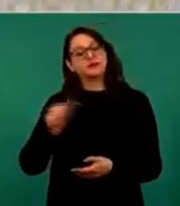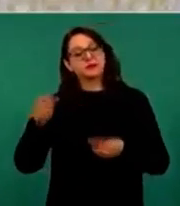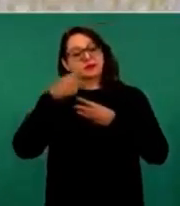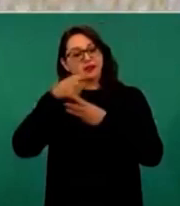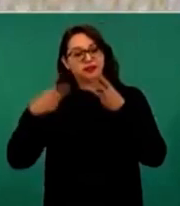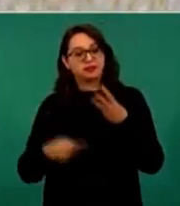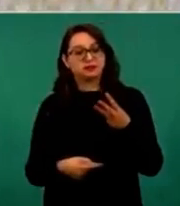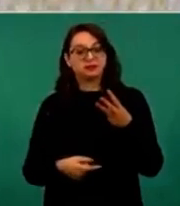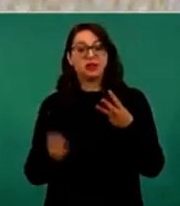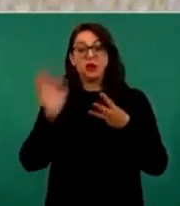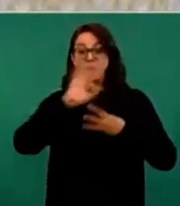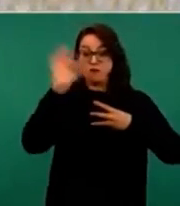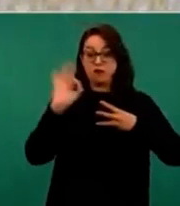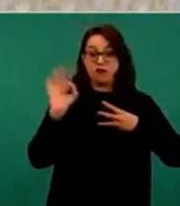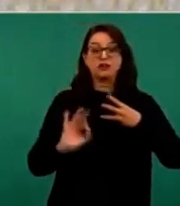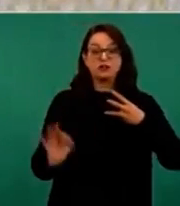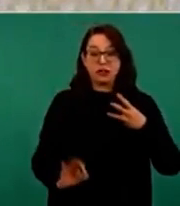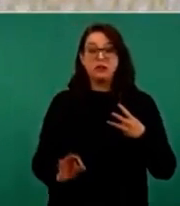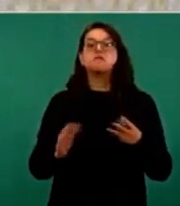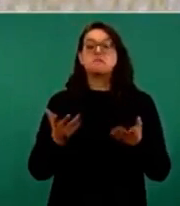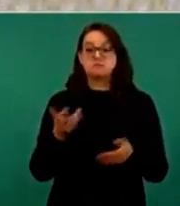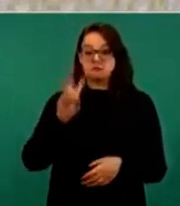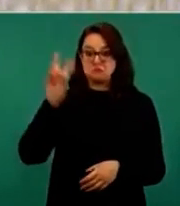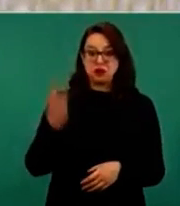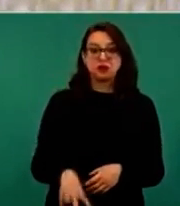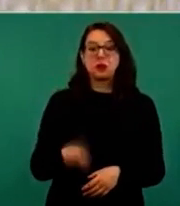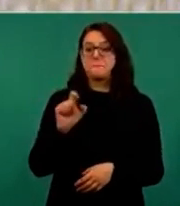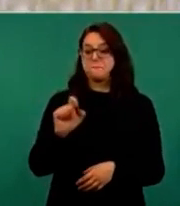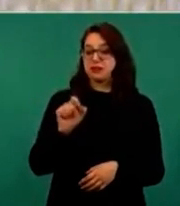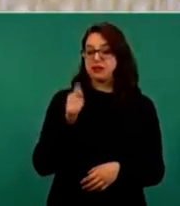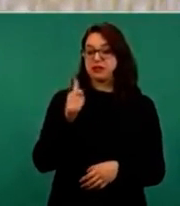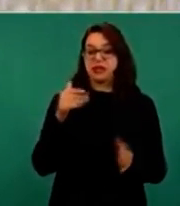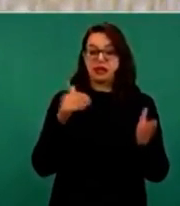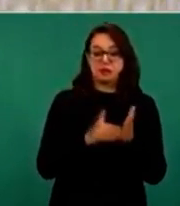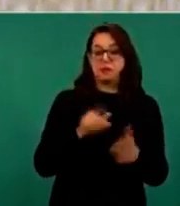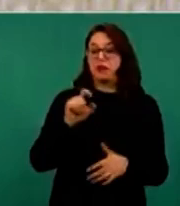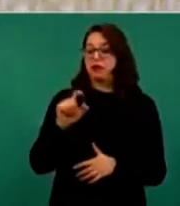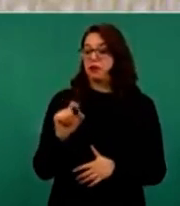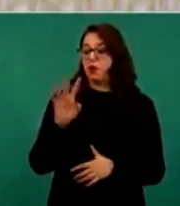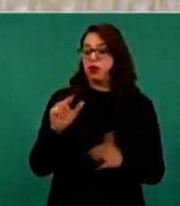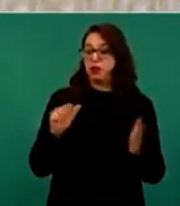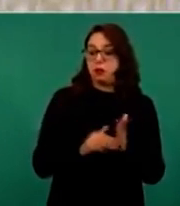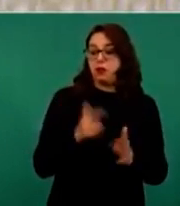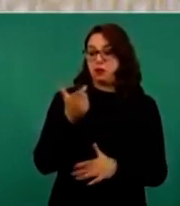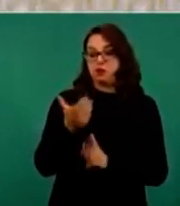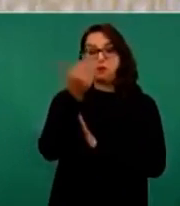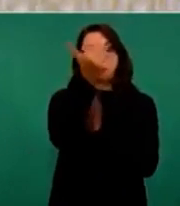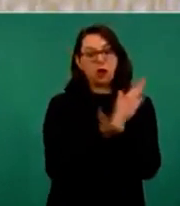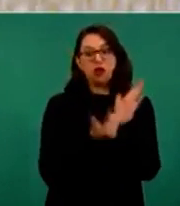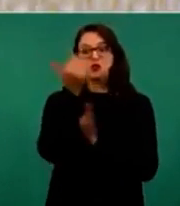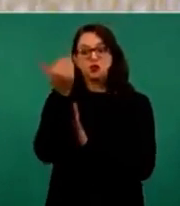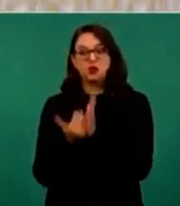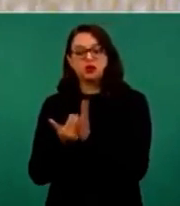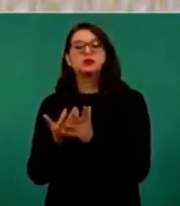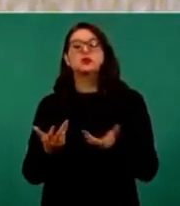de ofertas muy importantes, descuentos de 26 mil pesos, de 24 mil pesos. En esta ocasión